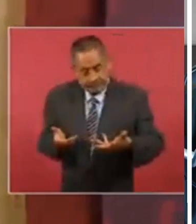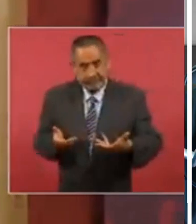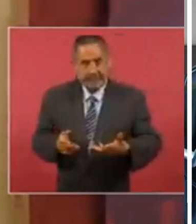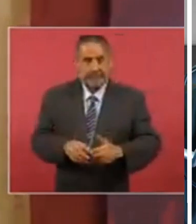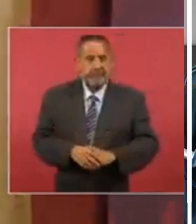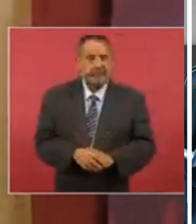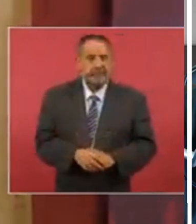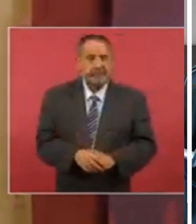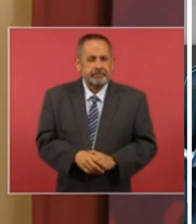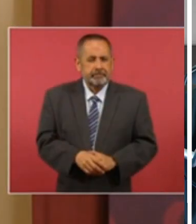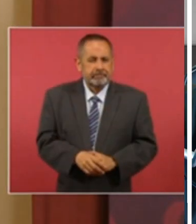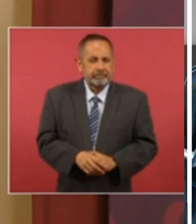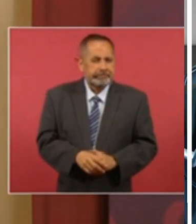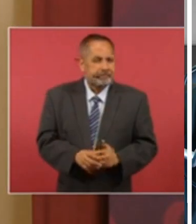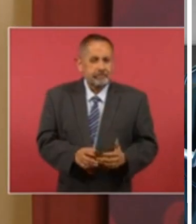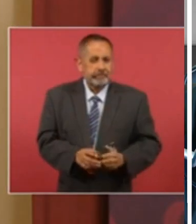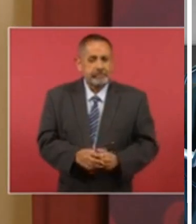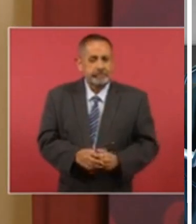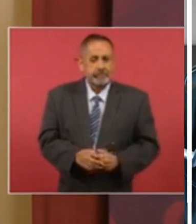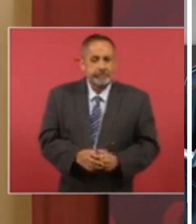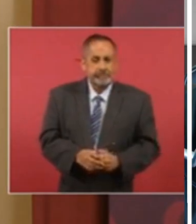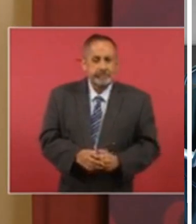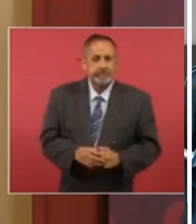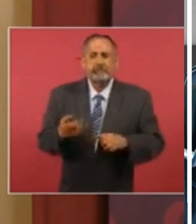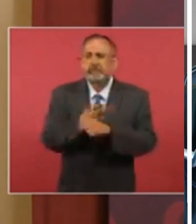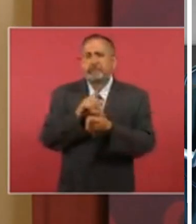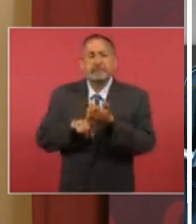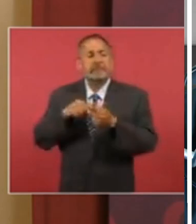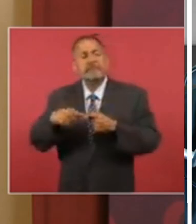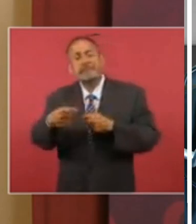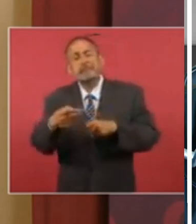y cuál fue el resultado